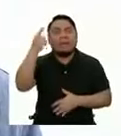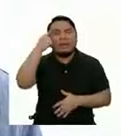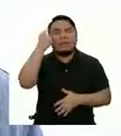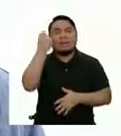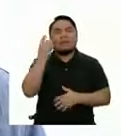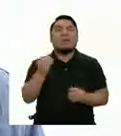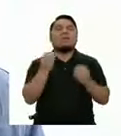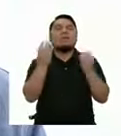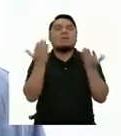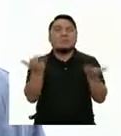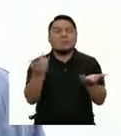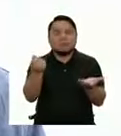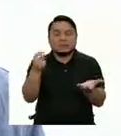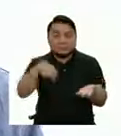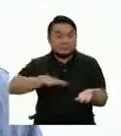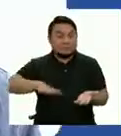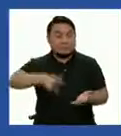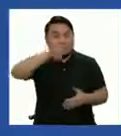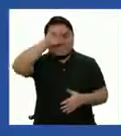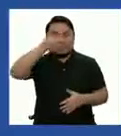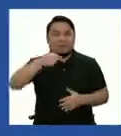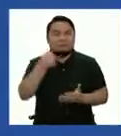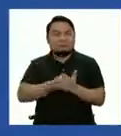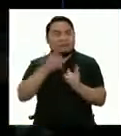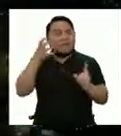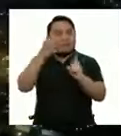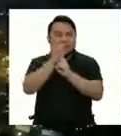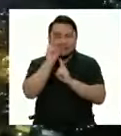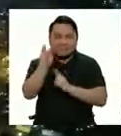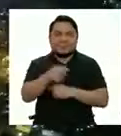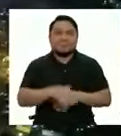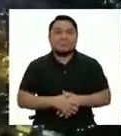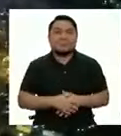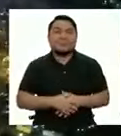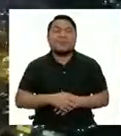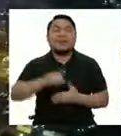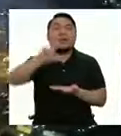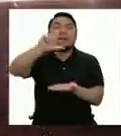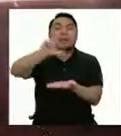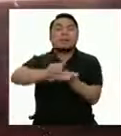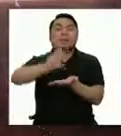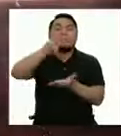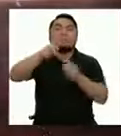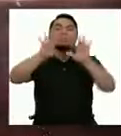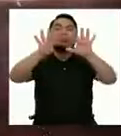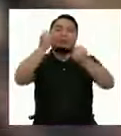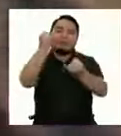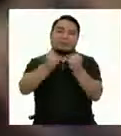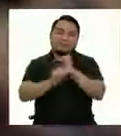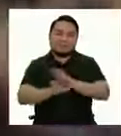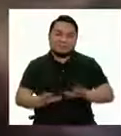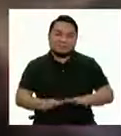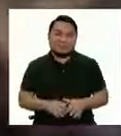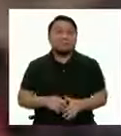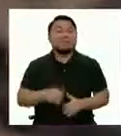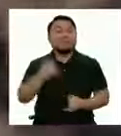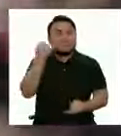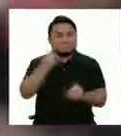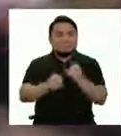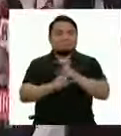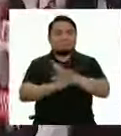más acerca de lo que como país hemos logrado? Lima 2019 terminó Terminó